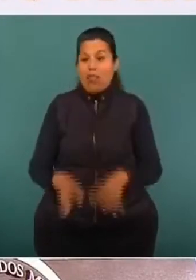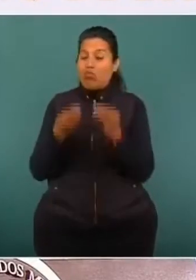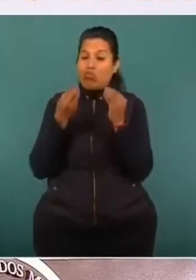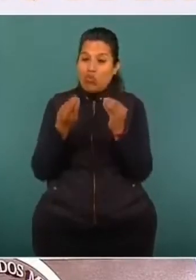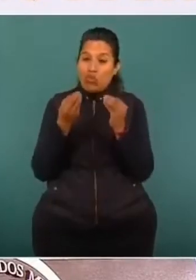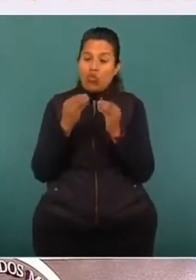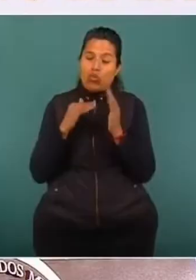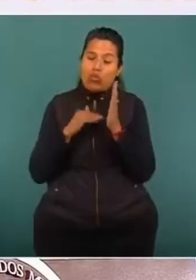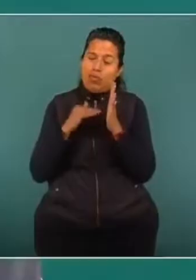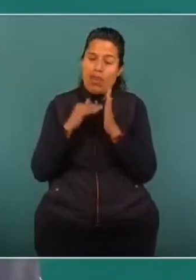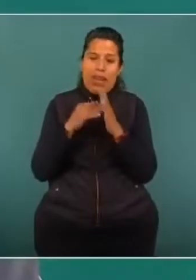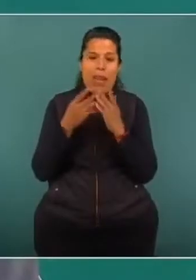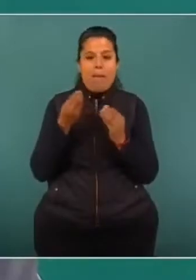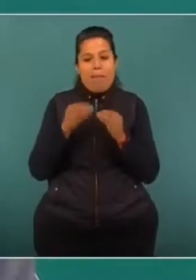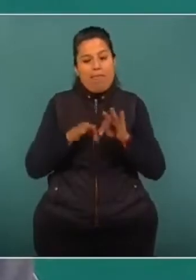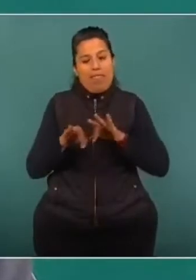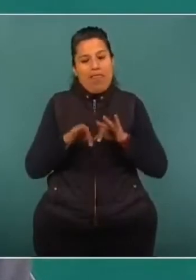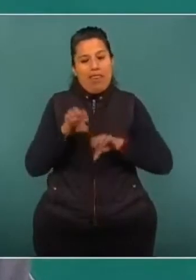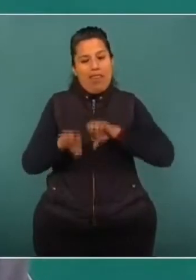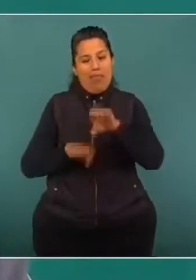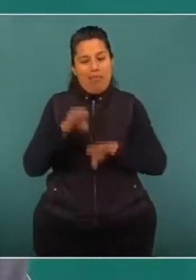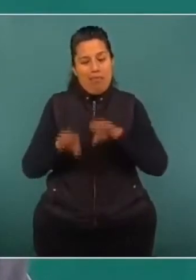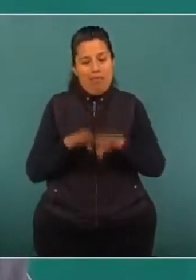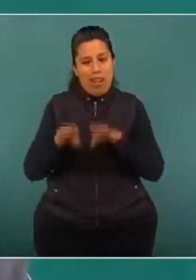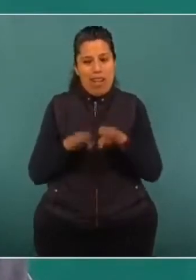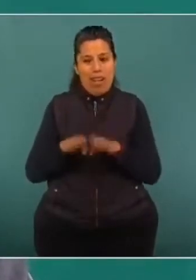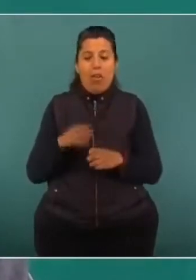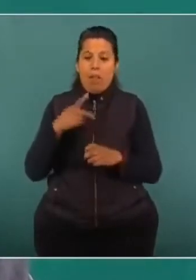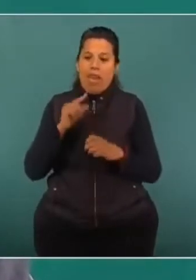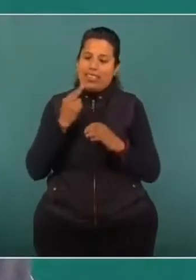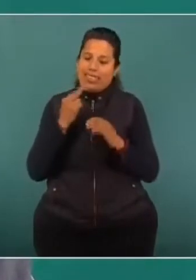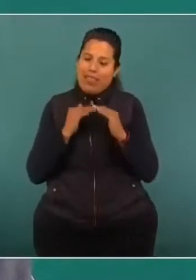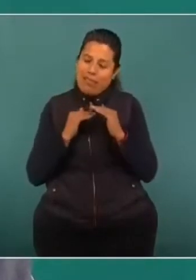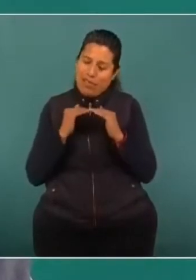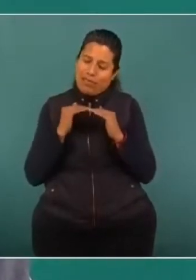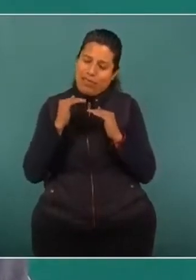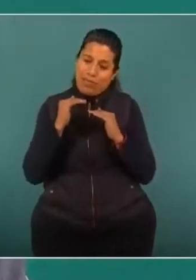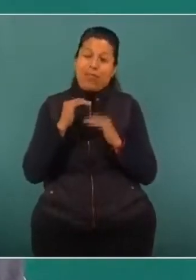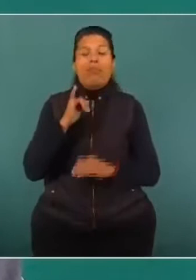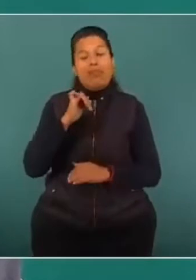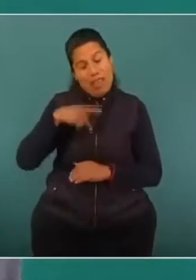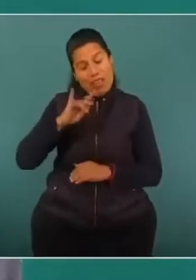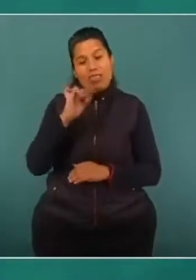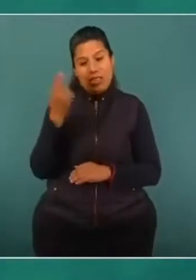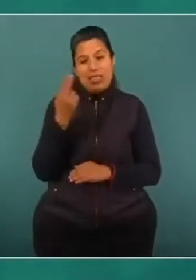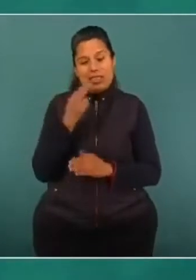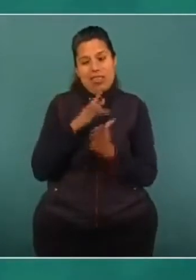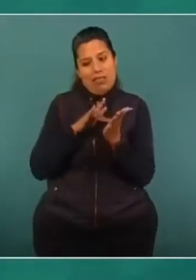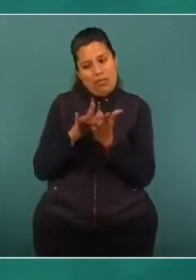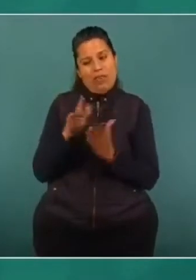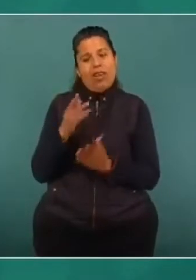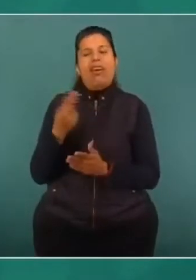de siete mil empleos. La recuperación empieza, mas necesitamos que el gobierno federal